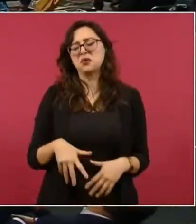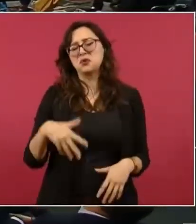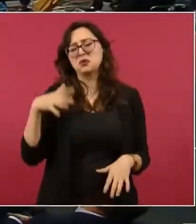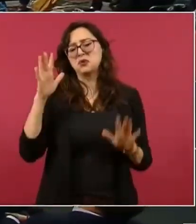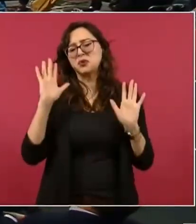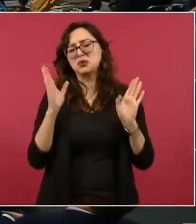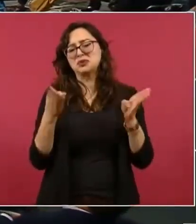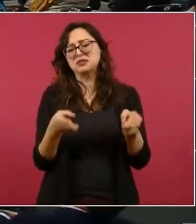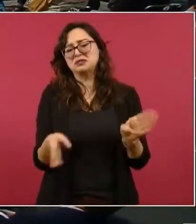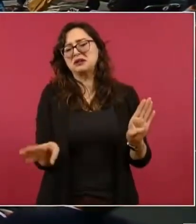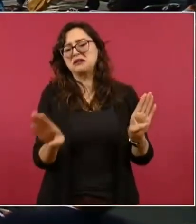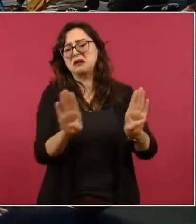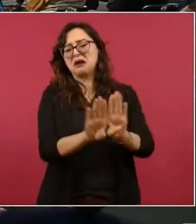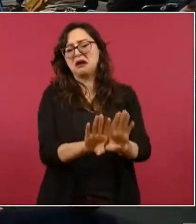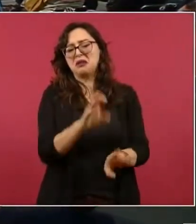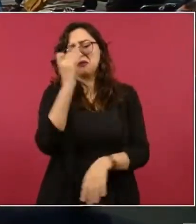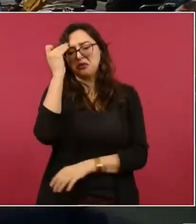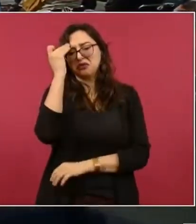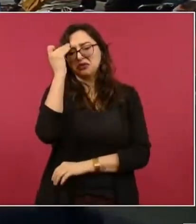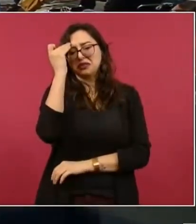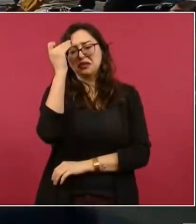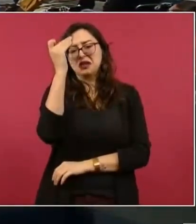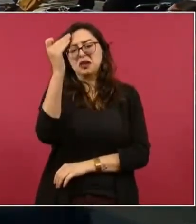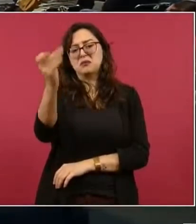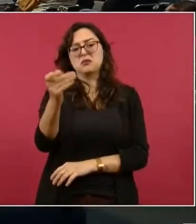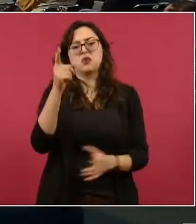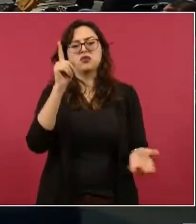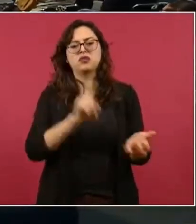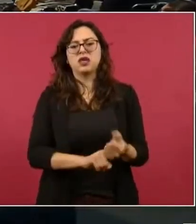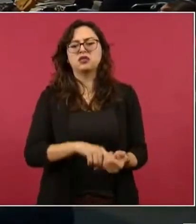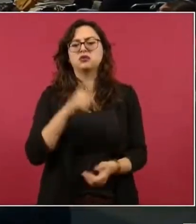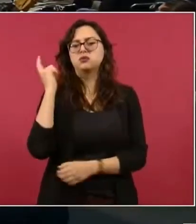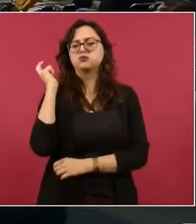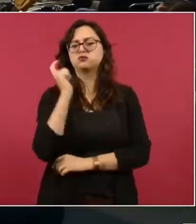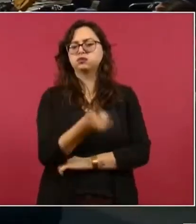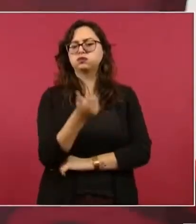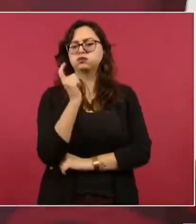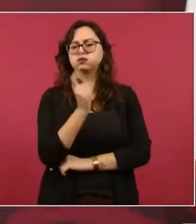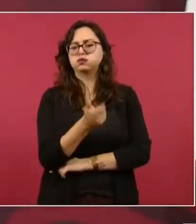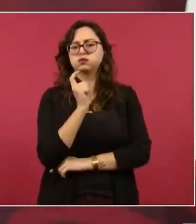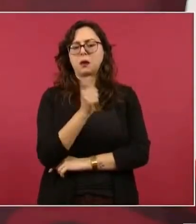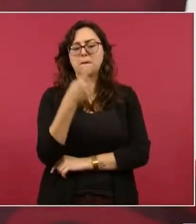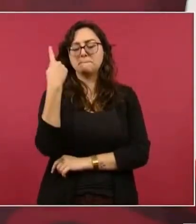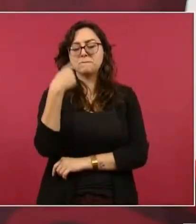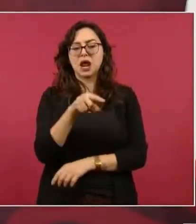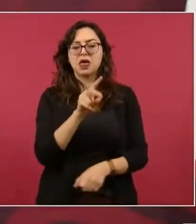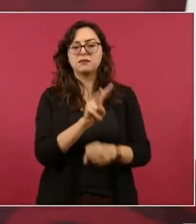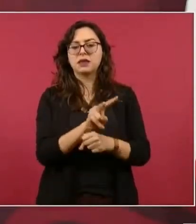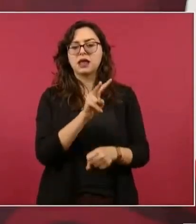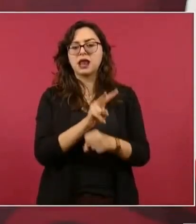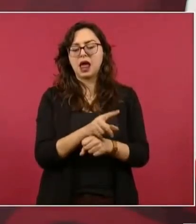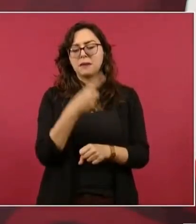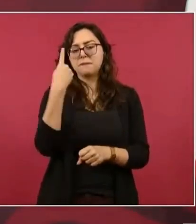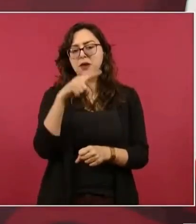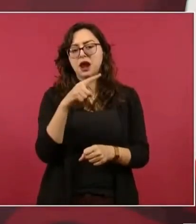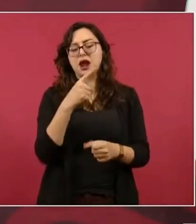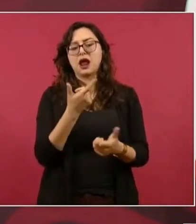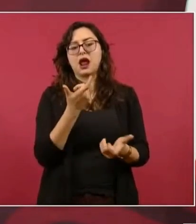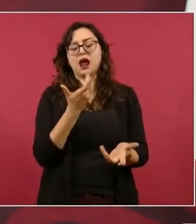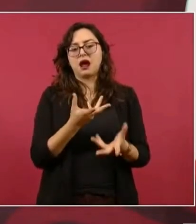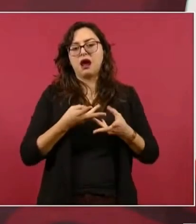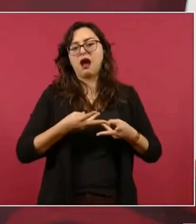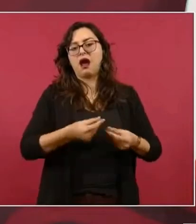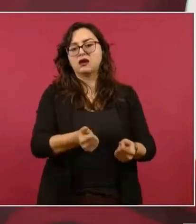los mantienen cerrados con sus cuidadores, pagando mantenimiento. una